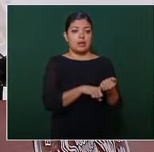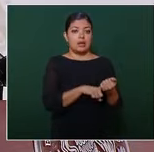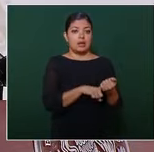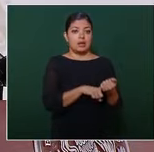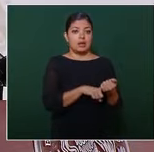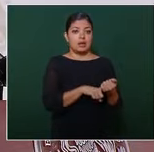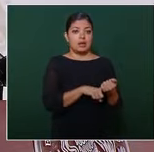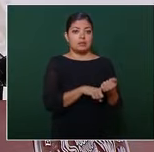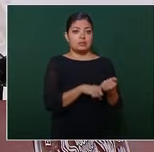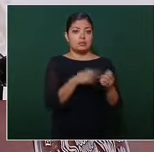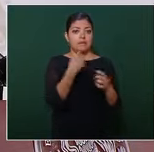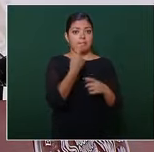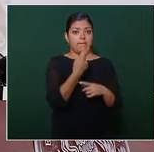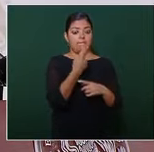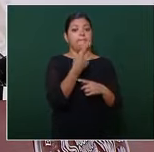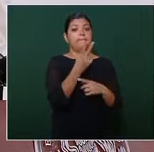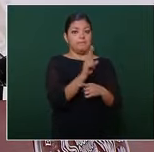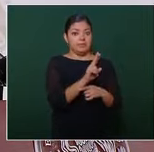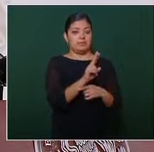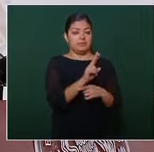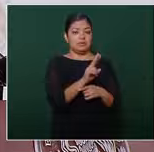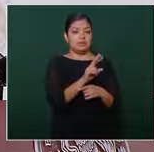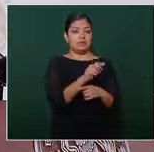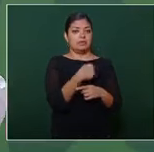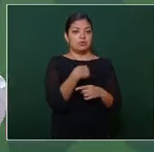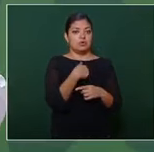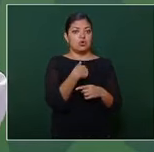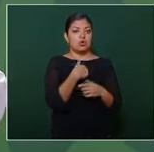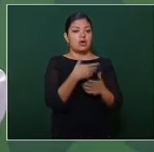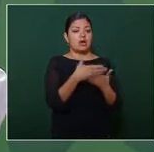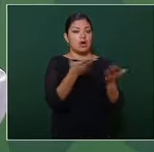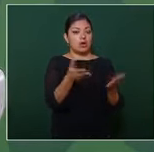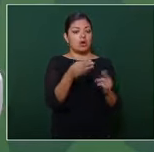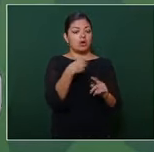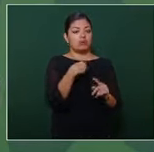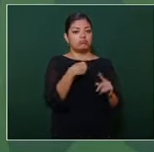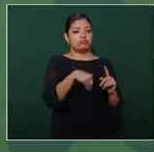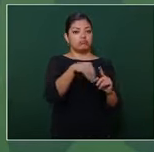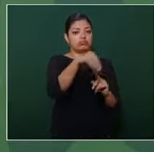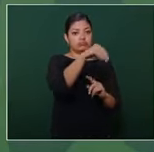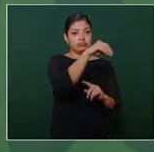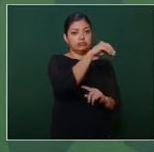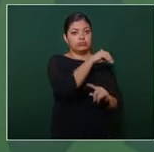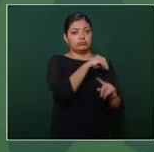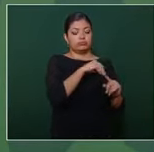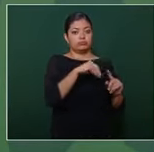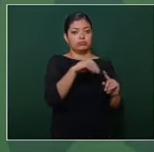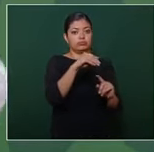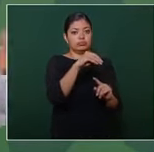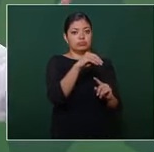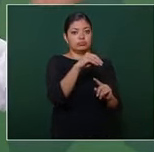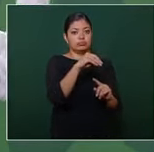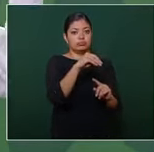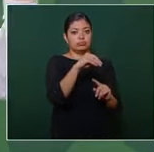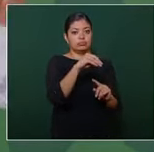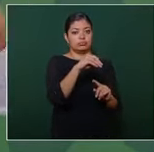Vallarta que voy a hacer ahora una gira por